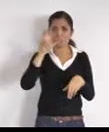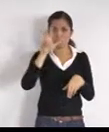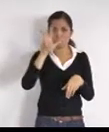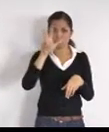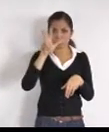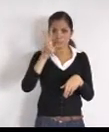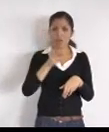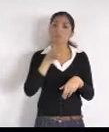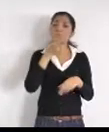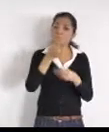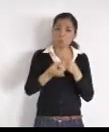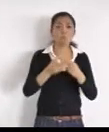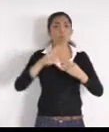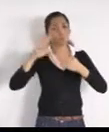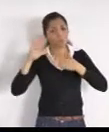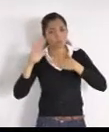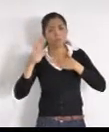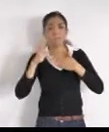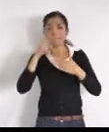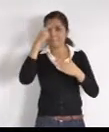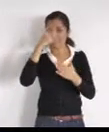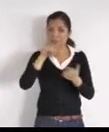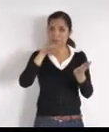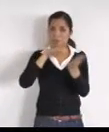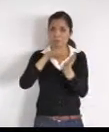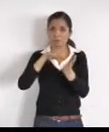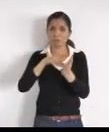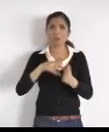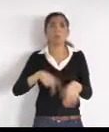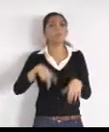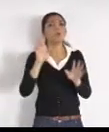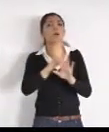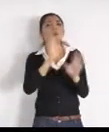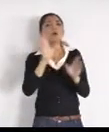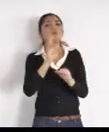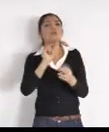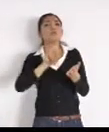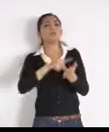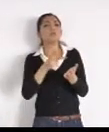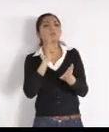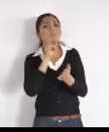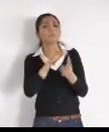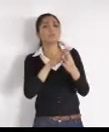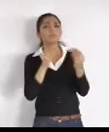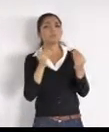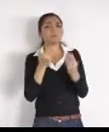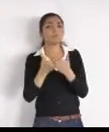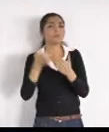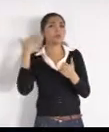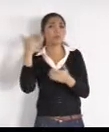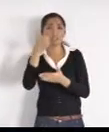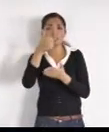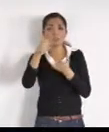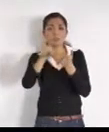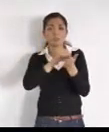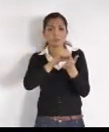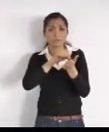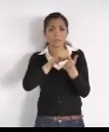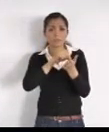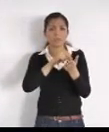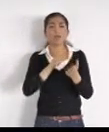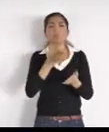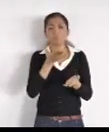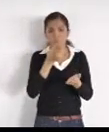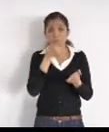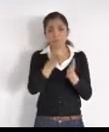la hemos visto, de eso, hace unos 6 meses, te pido, Laura, si me pasas, por inbox, tus datos, para contactarte